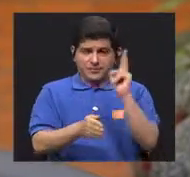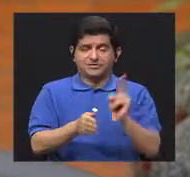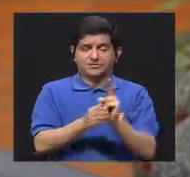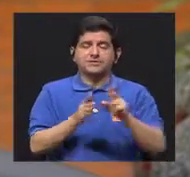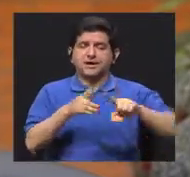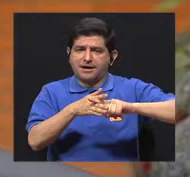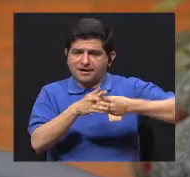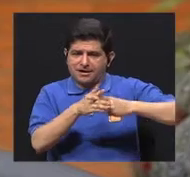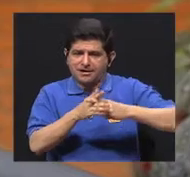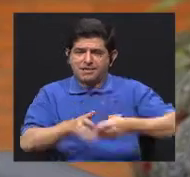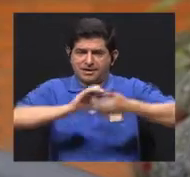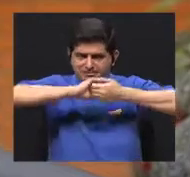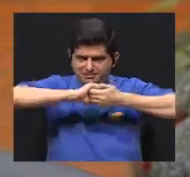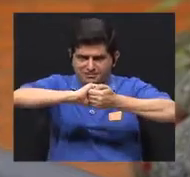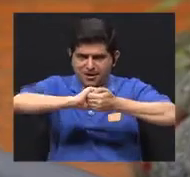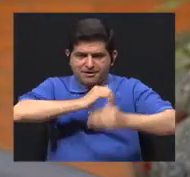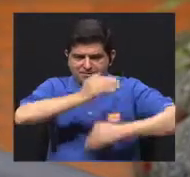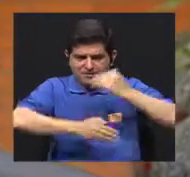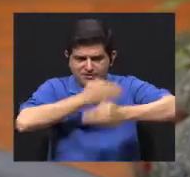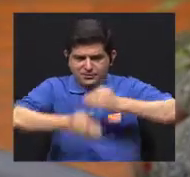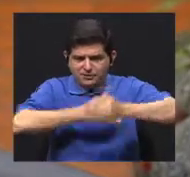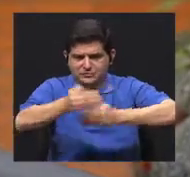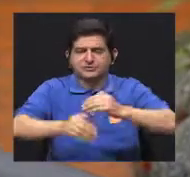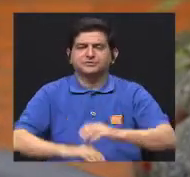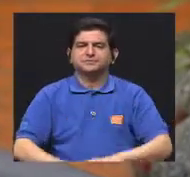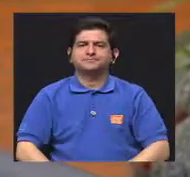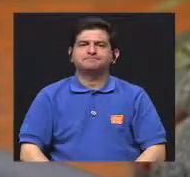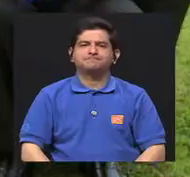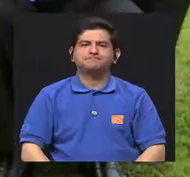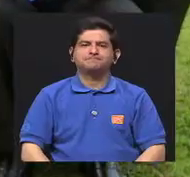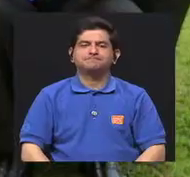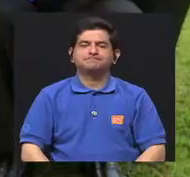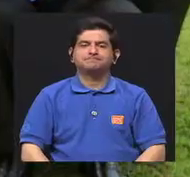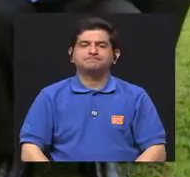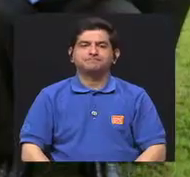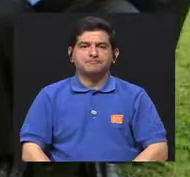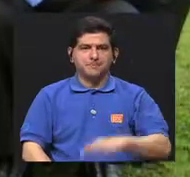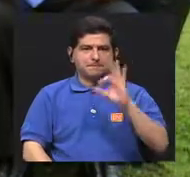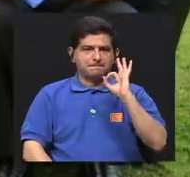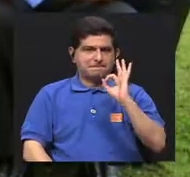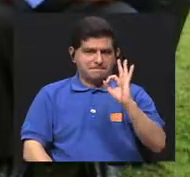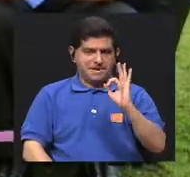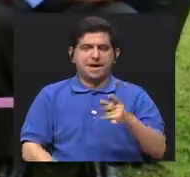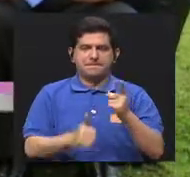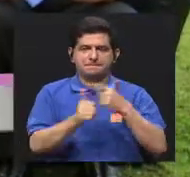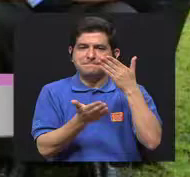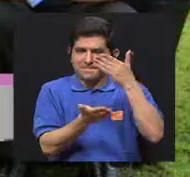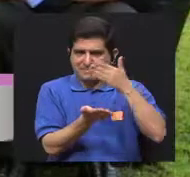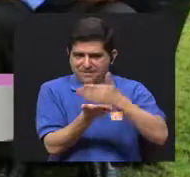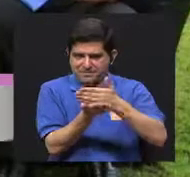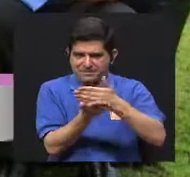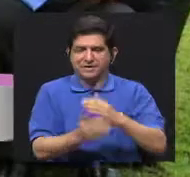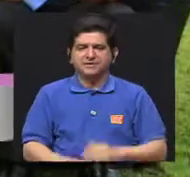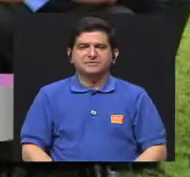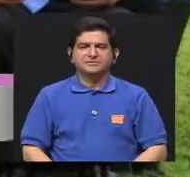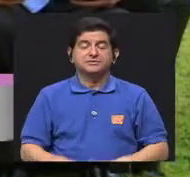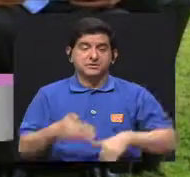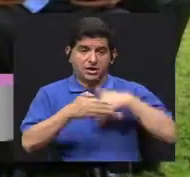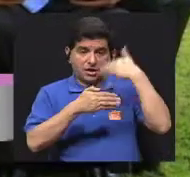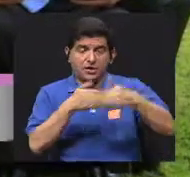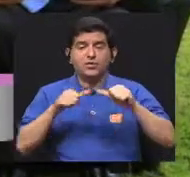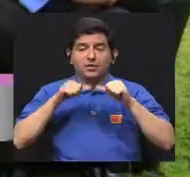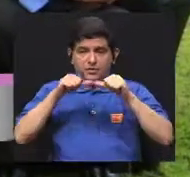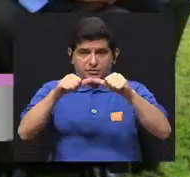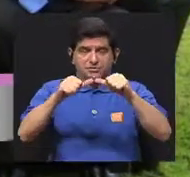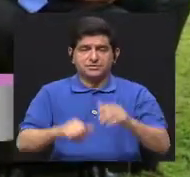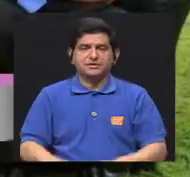se pueden utilizar como una herramienta aliada en ese proceso. Bueno, vamos a hacer nuestra primera pausa para